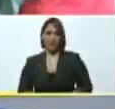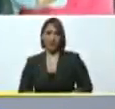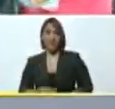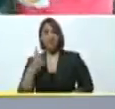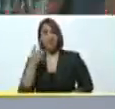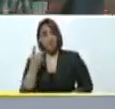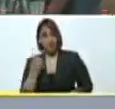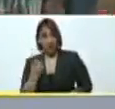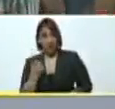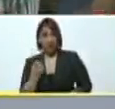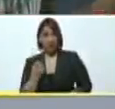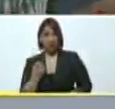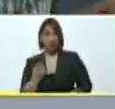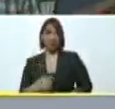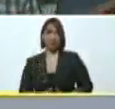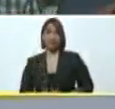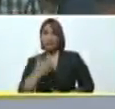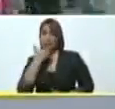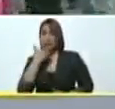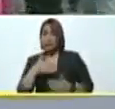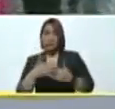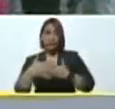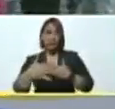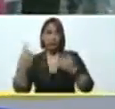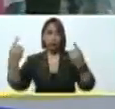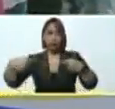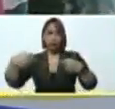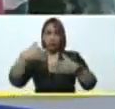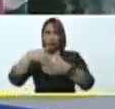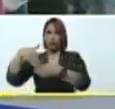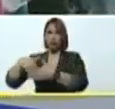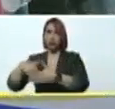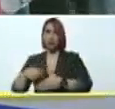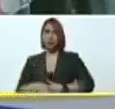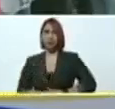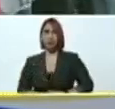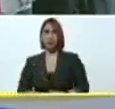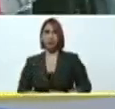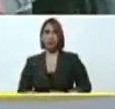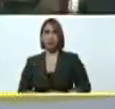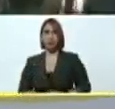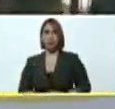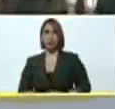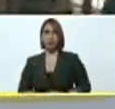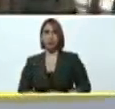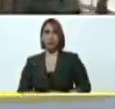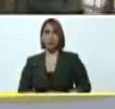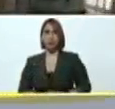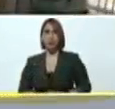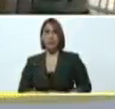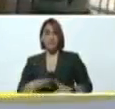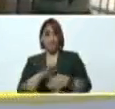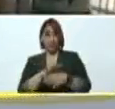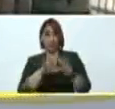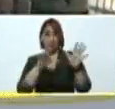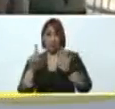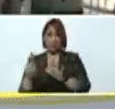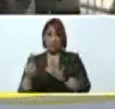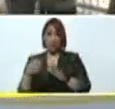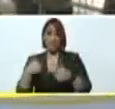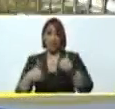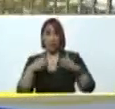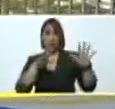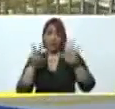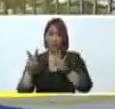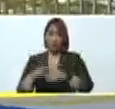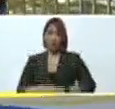faltan apenas unos días para ir a elecciones. Estamos en martes, 16. Miércoles, 17.